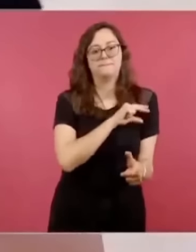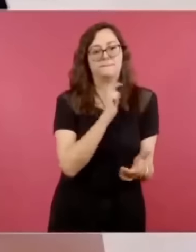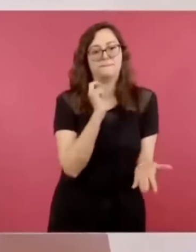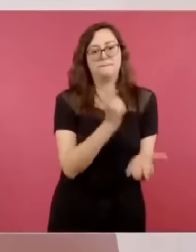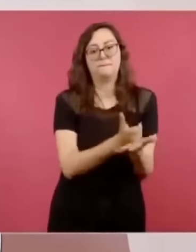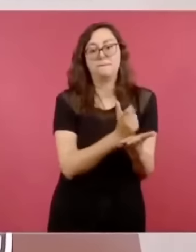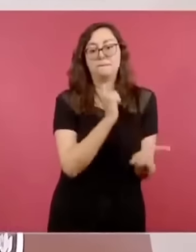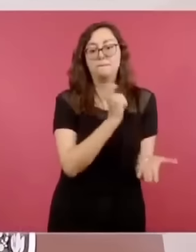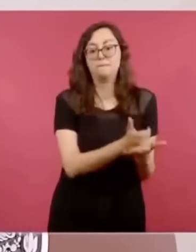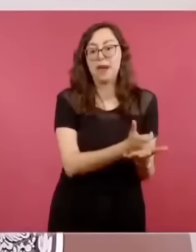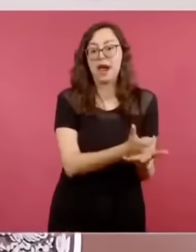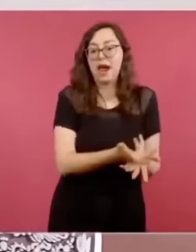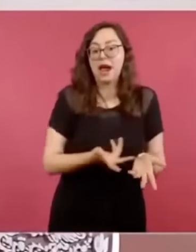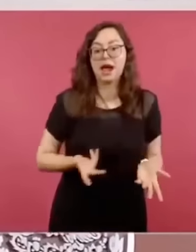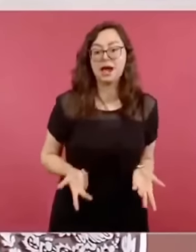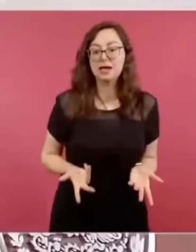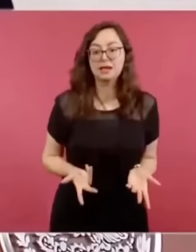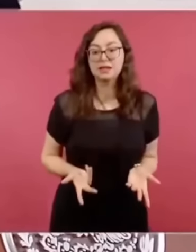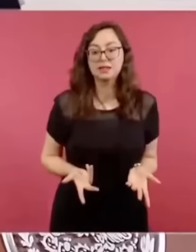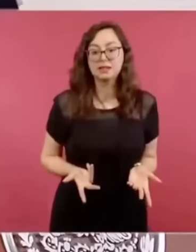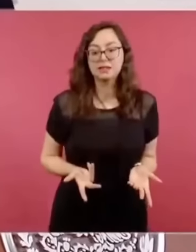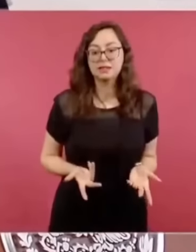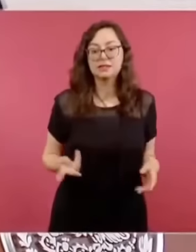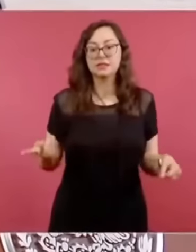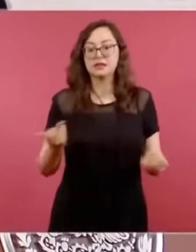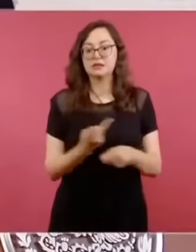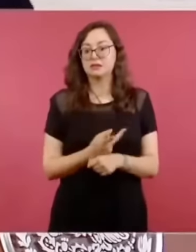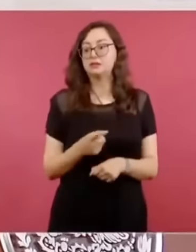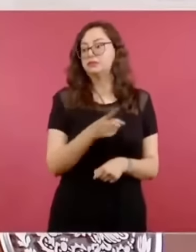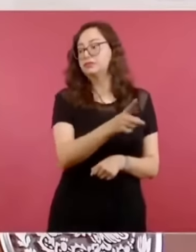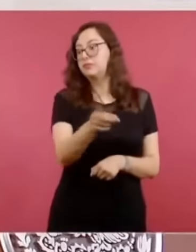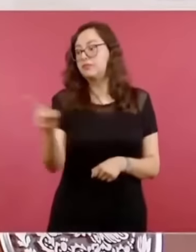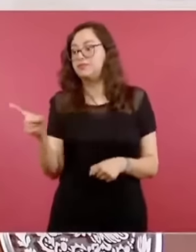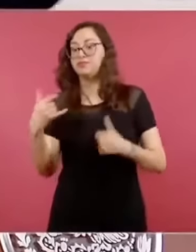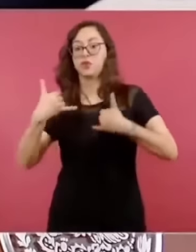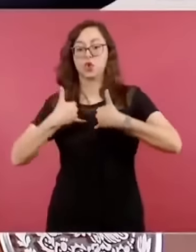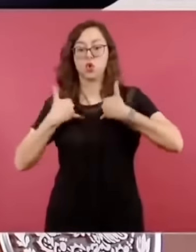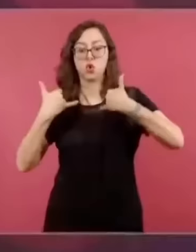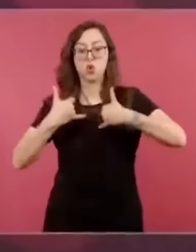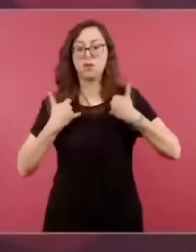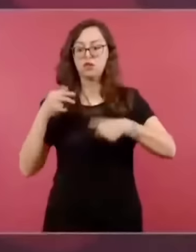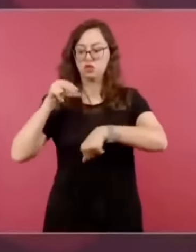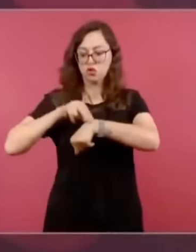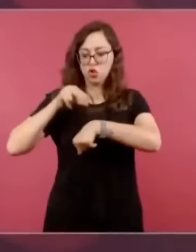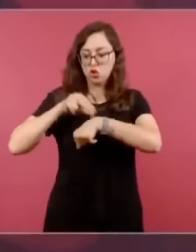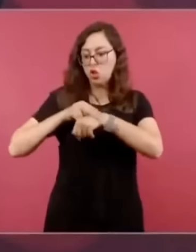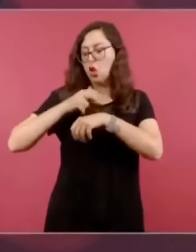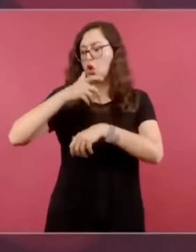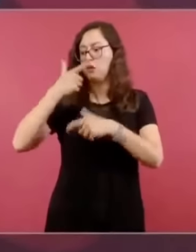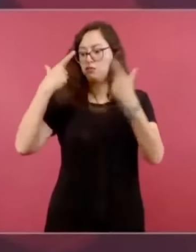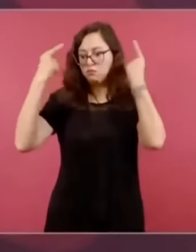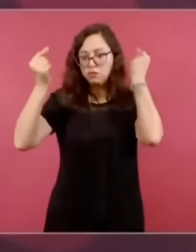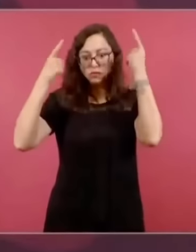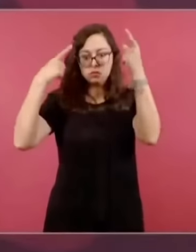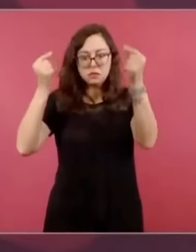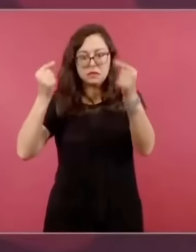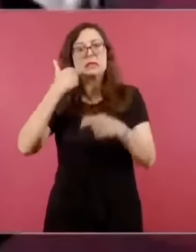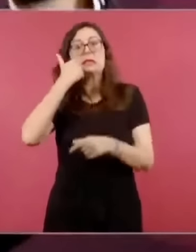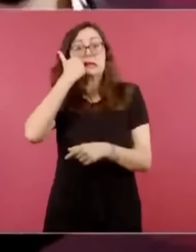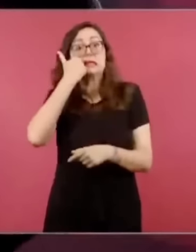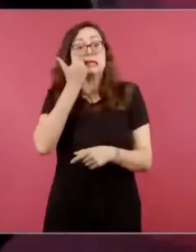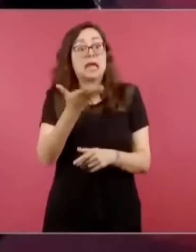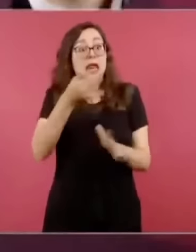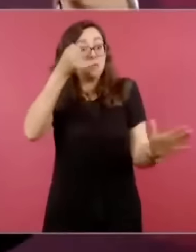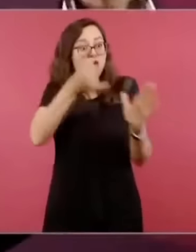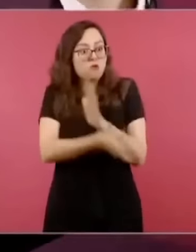cerraron la posibilidad de que estudiaran los jóvenes que querían ingresar a las universidades y en